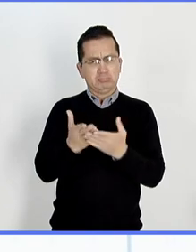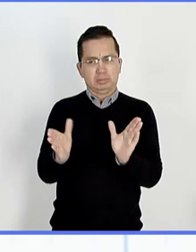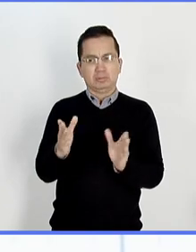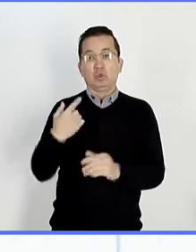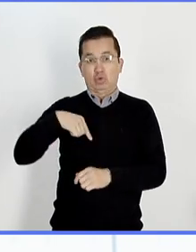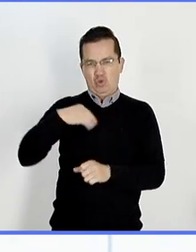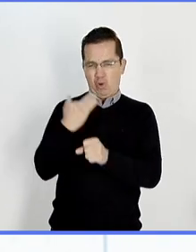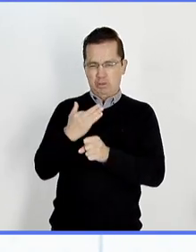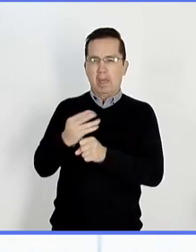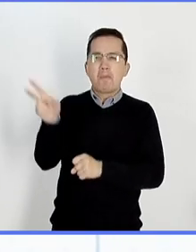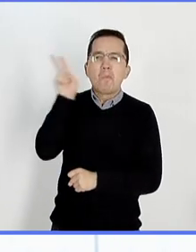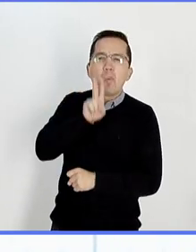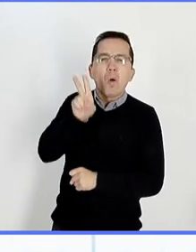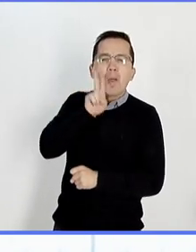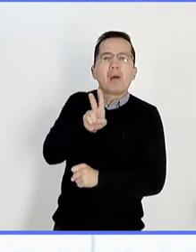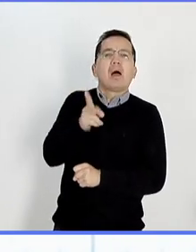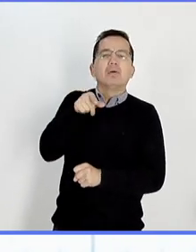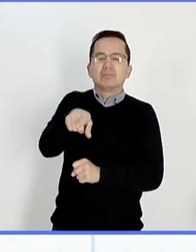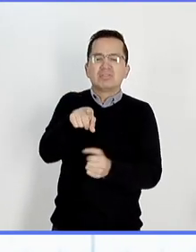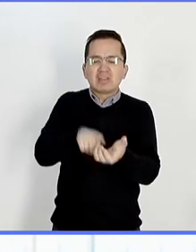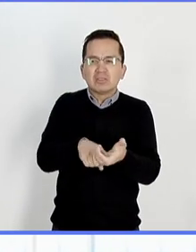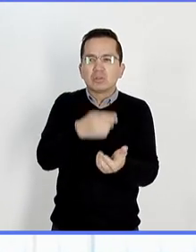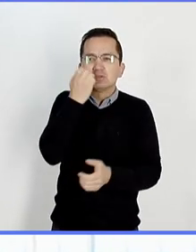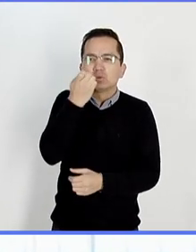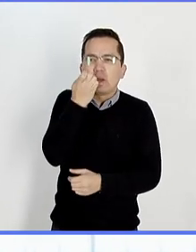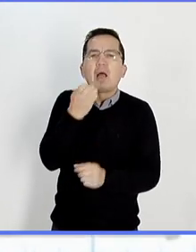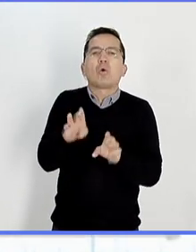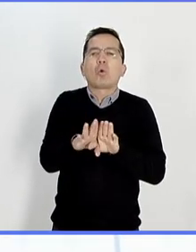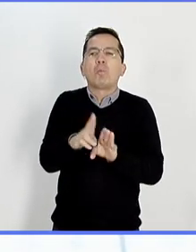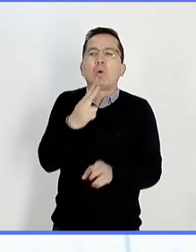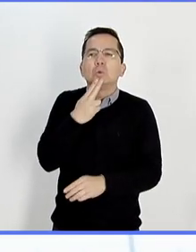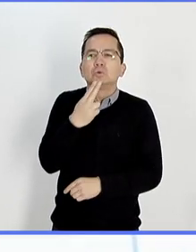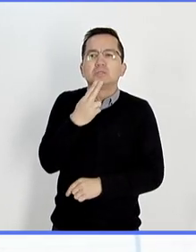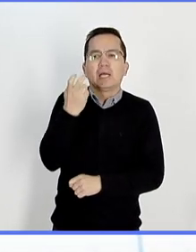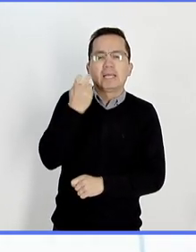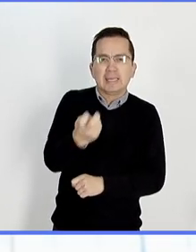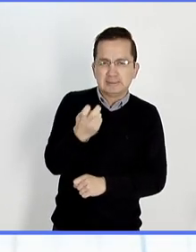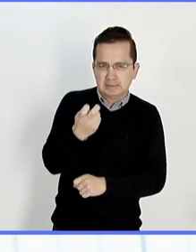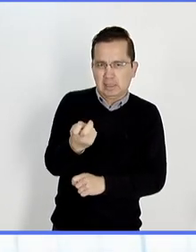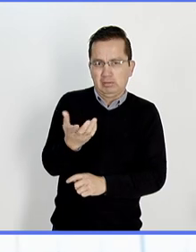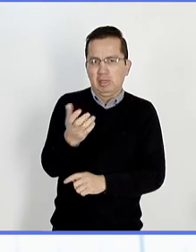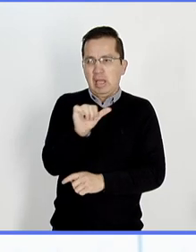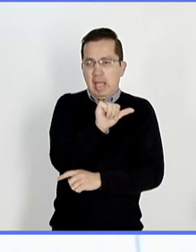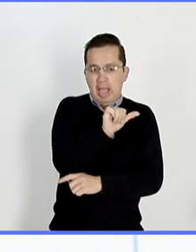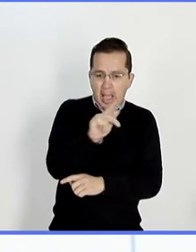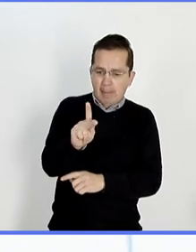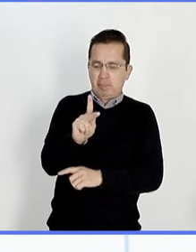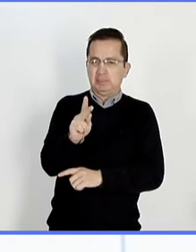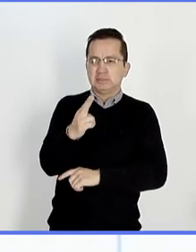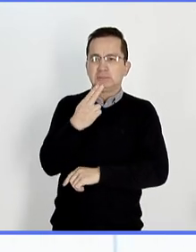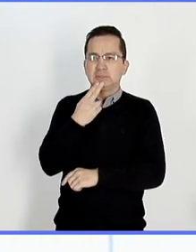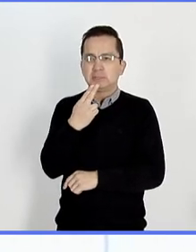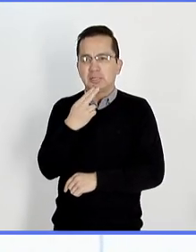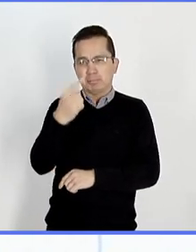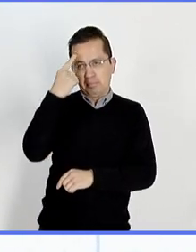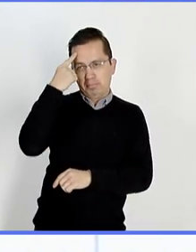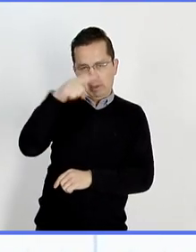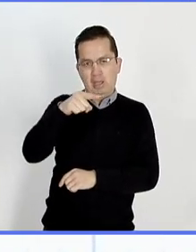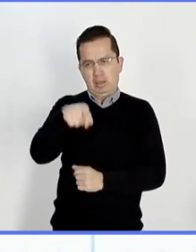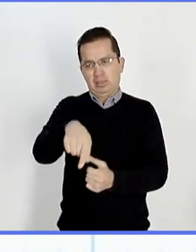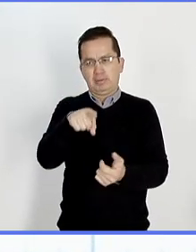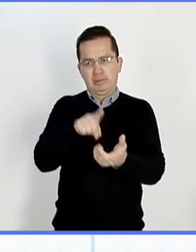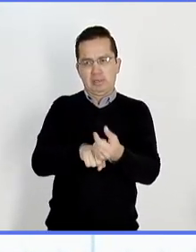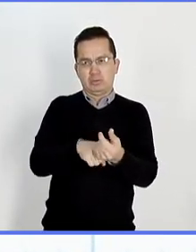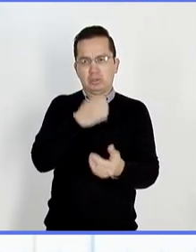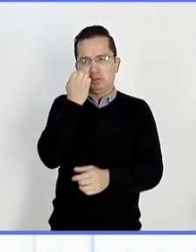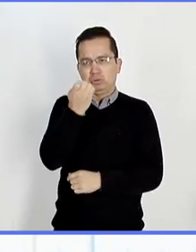funciona dentro de una institución educativa, de cómo podemos utilizar una aplicación en una escuela